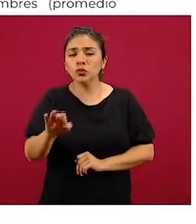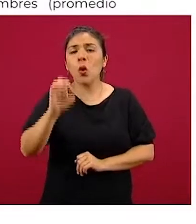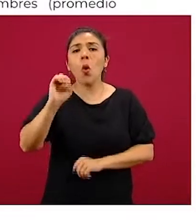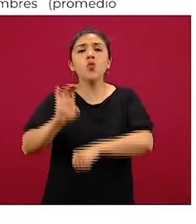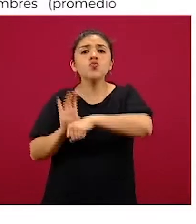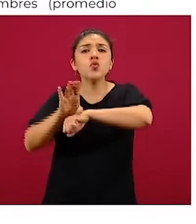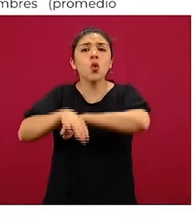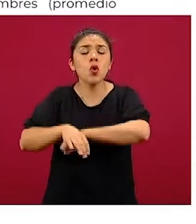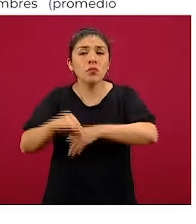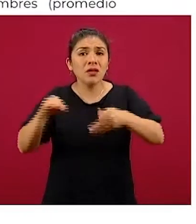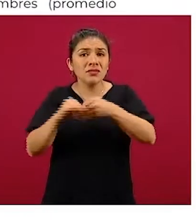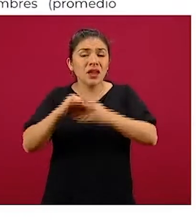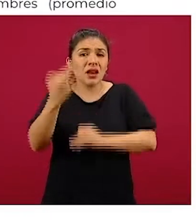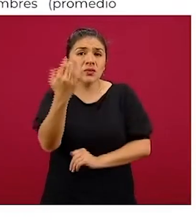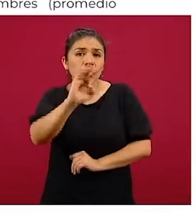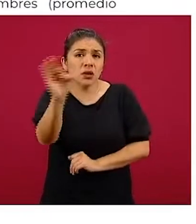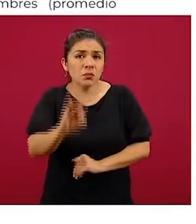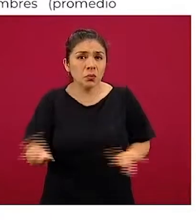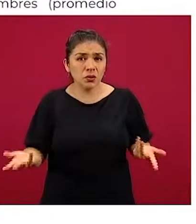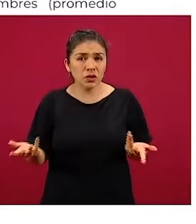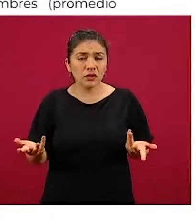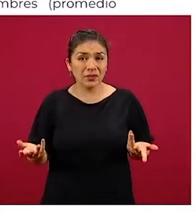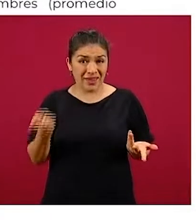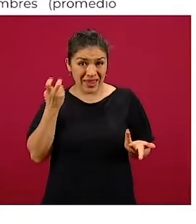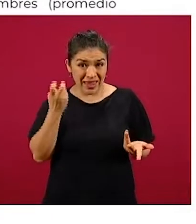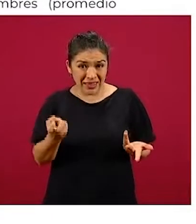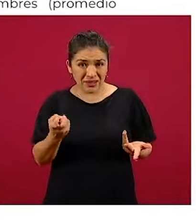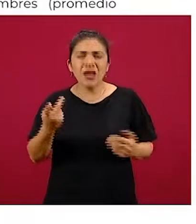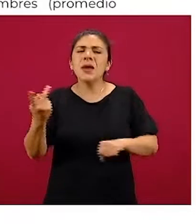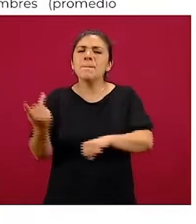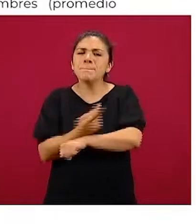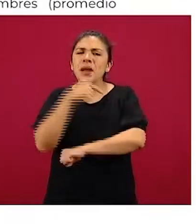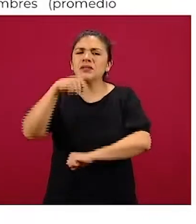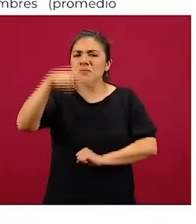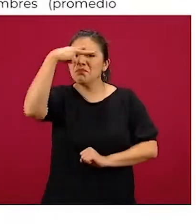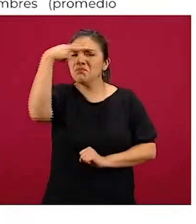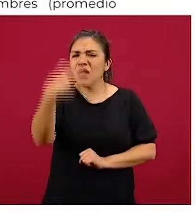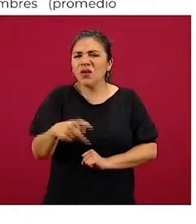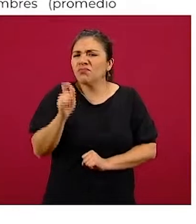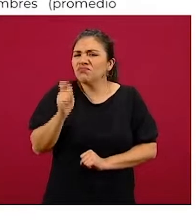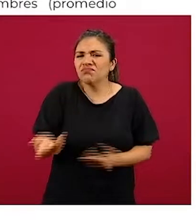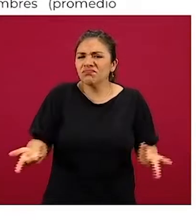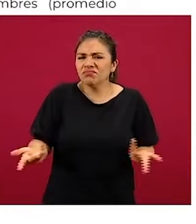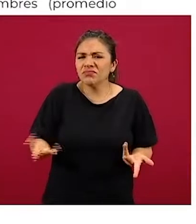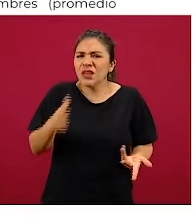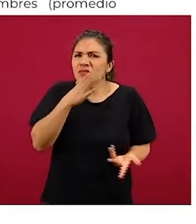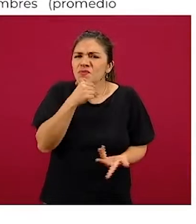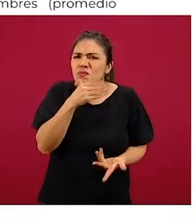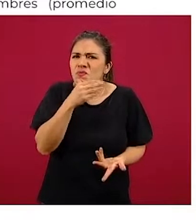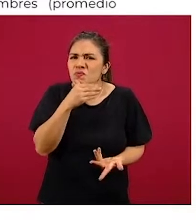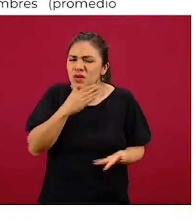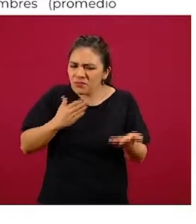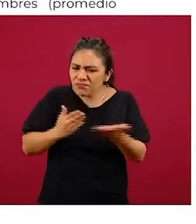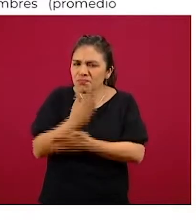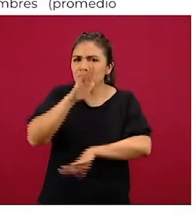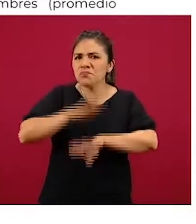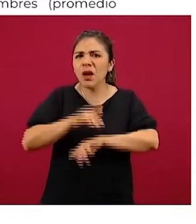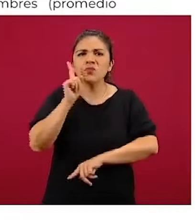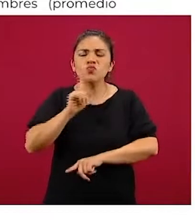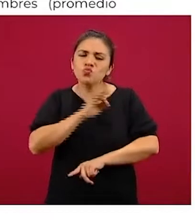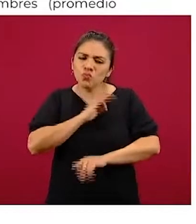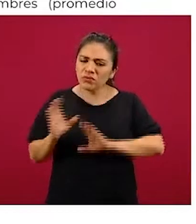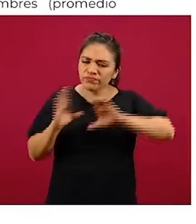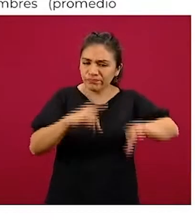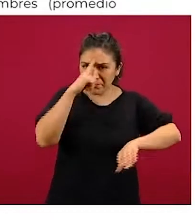Colombia, que es alrededor del 50 por ciento. Entonces, qué es lo que está pasando en México, que nos está impidiendo que más mujeres entren a